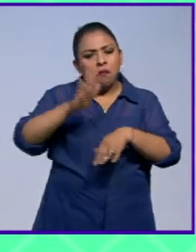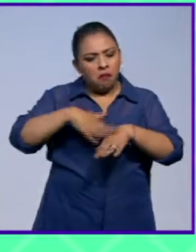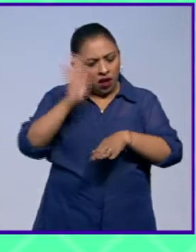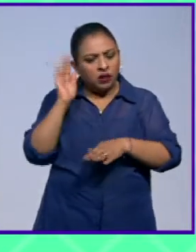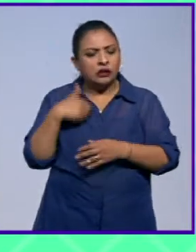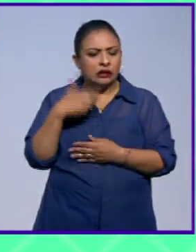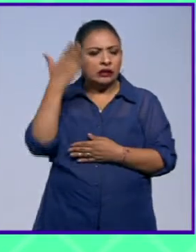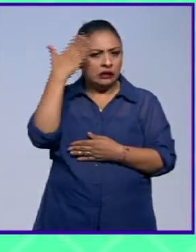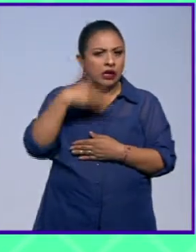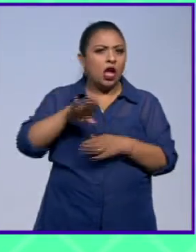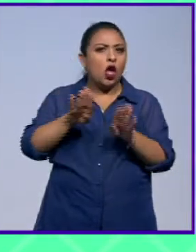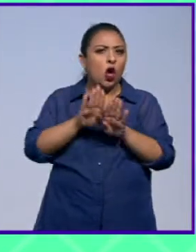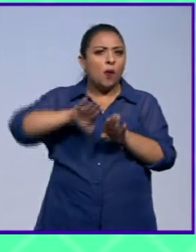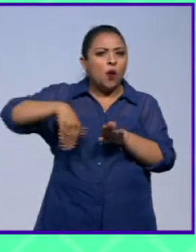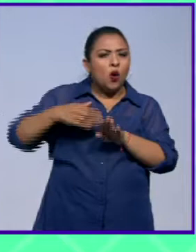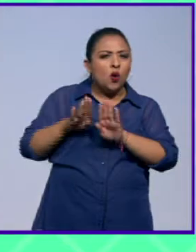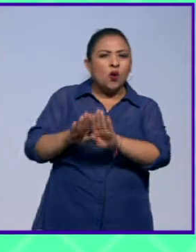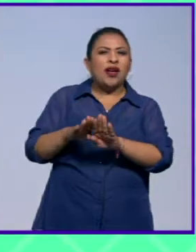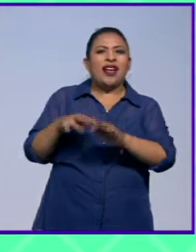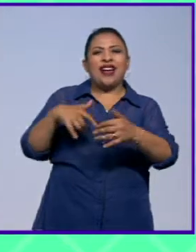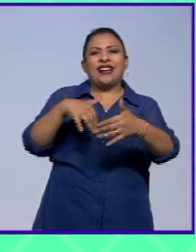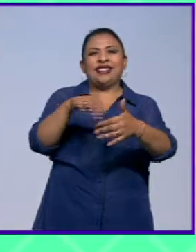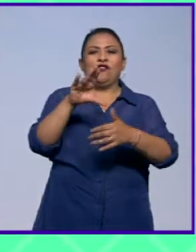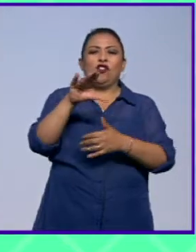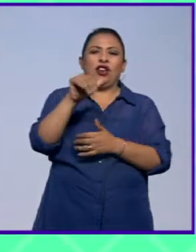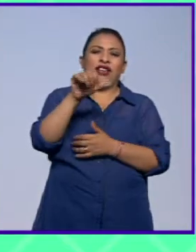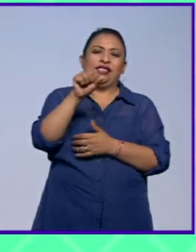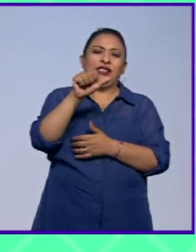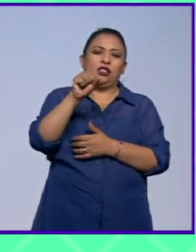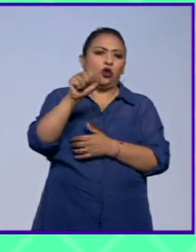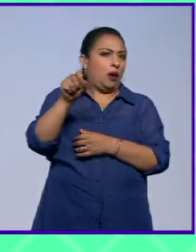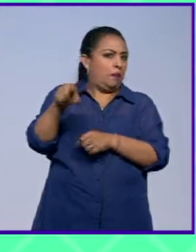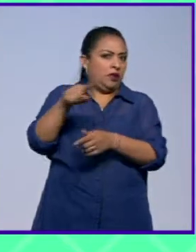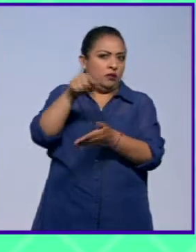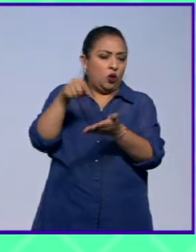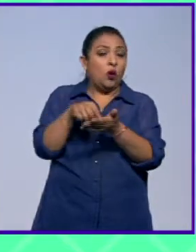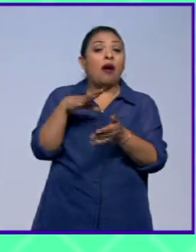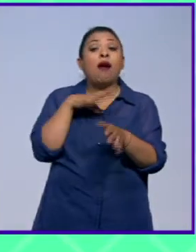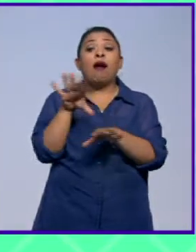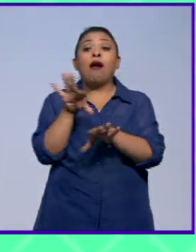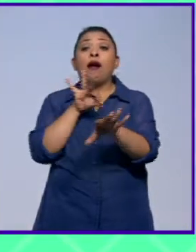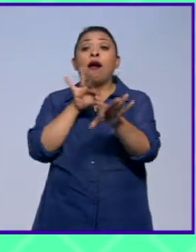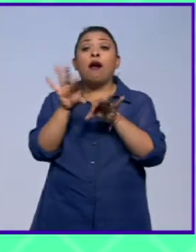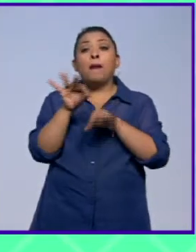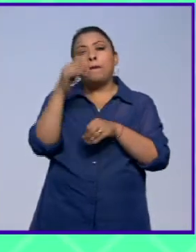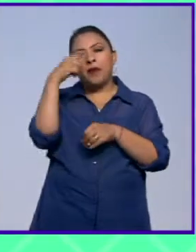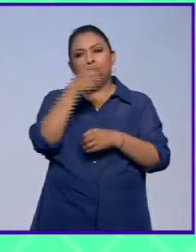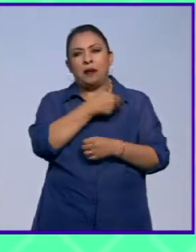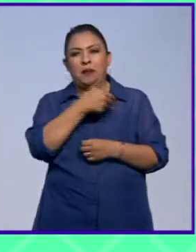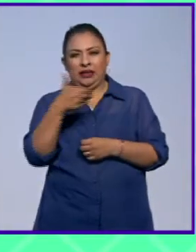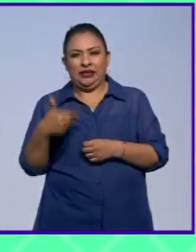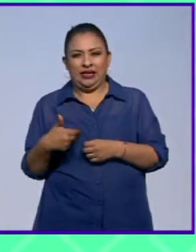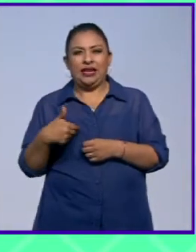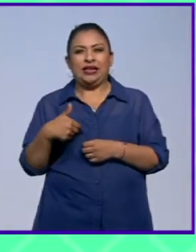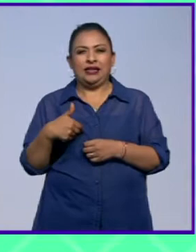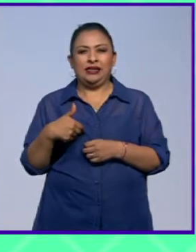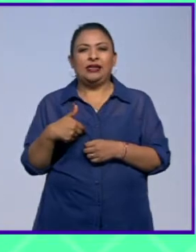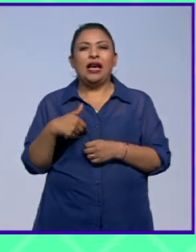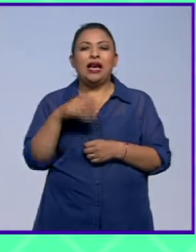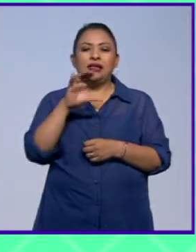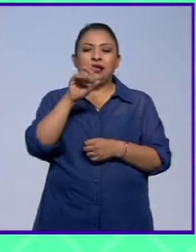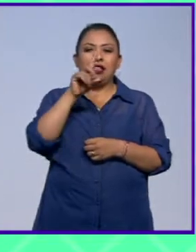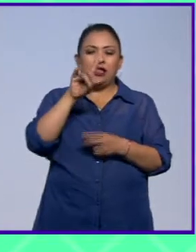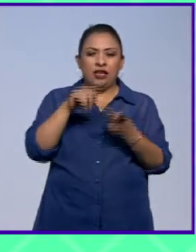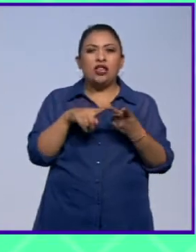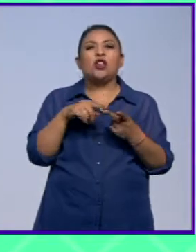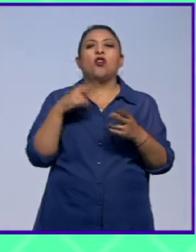sé cómo está resguardado el archivo Casasola ahí mismo. Las elecciones que llevaron a la presidencia Ernesto Zedillo, el